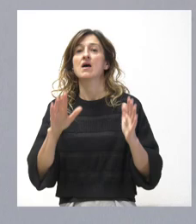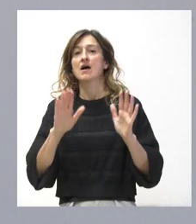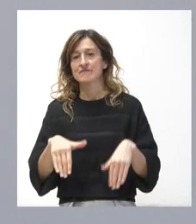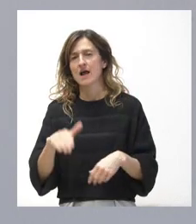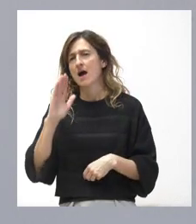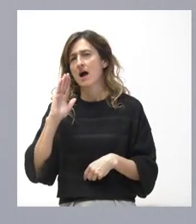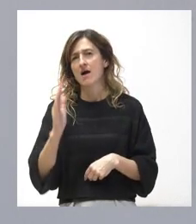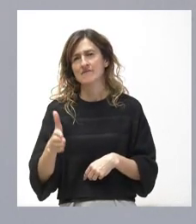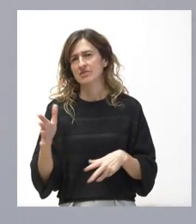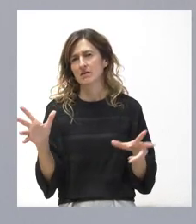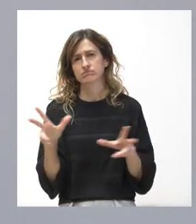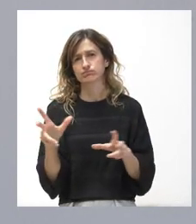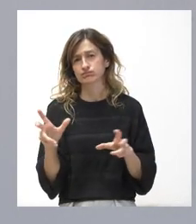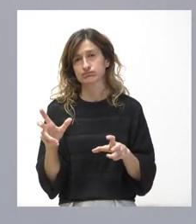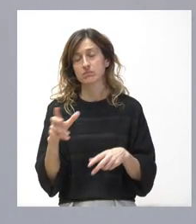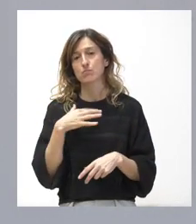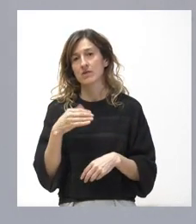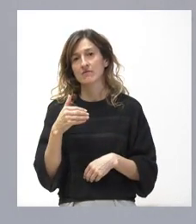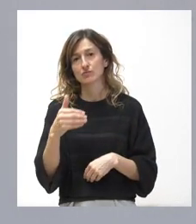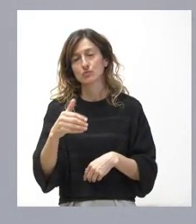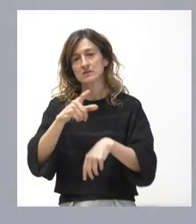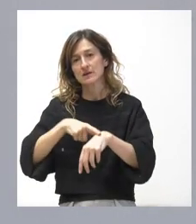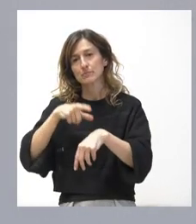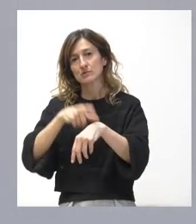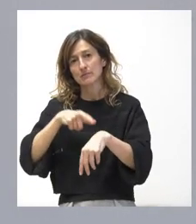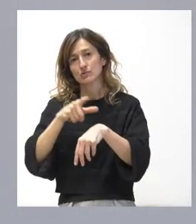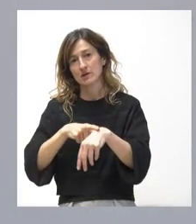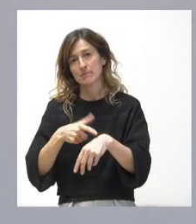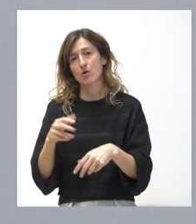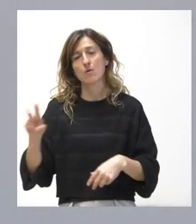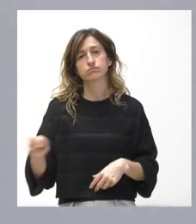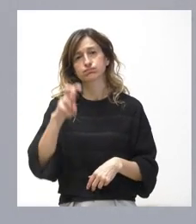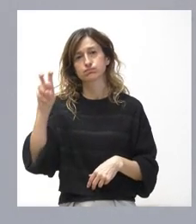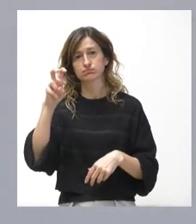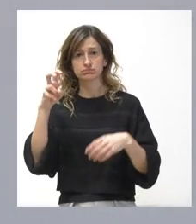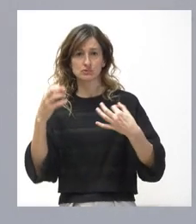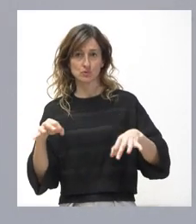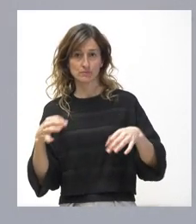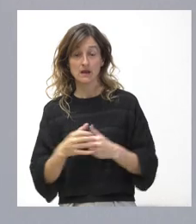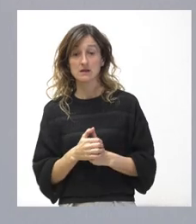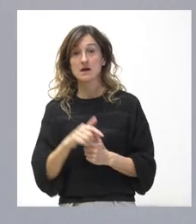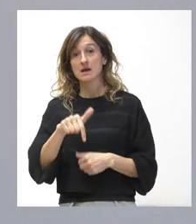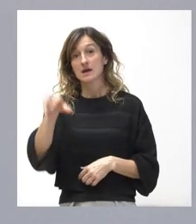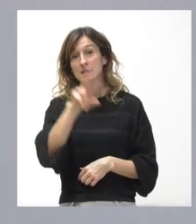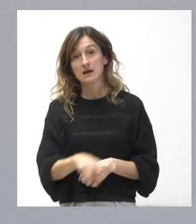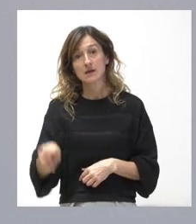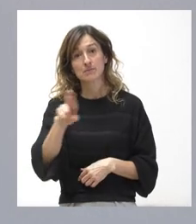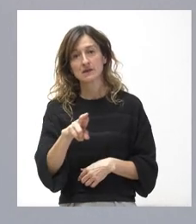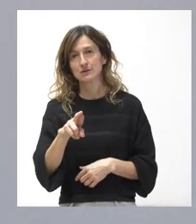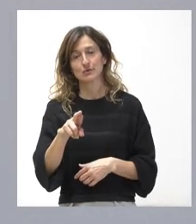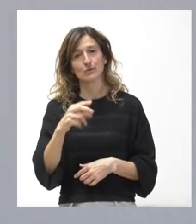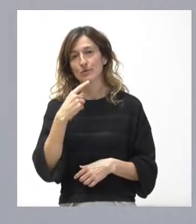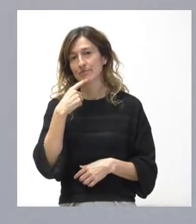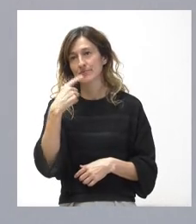que, sin lugar a dudas, requerirá mucho tiempo el volver hacia la normalidad. Desde aquí reiteramos nuestro máximo nivel de